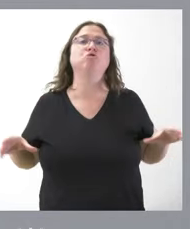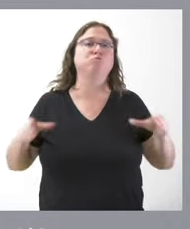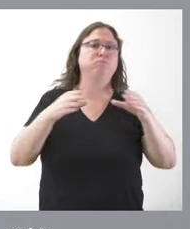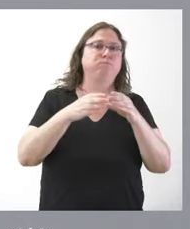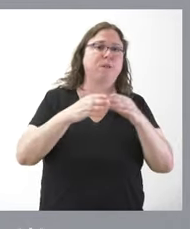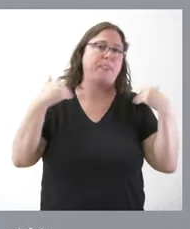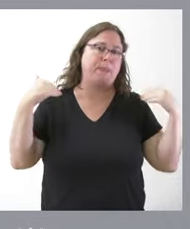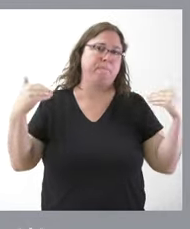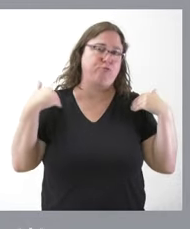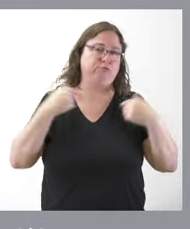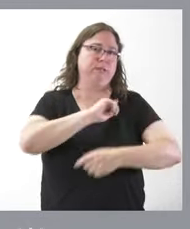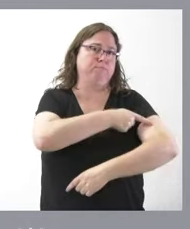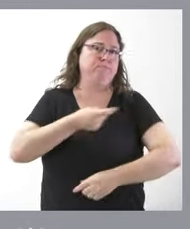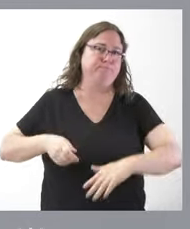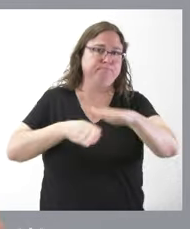deportistas.